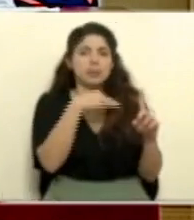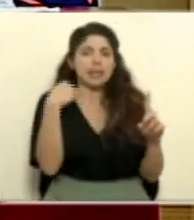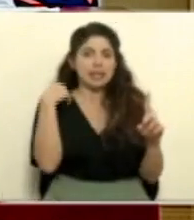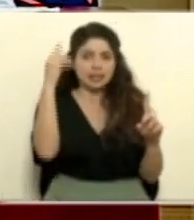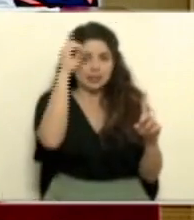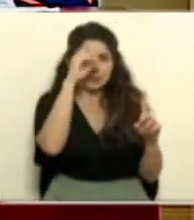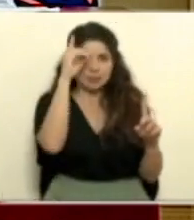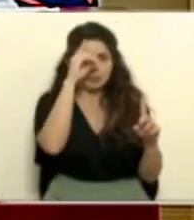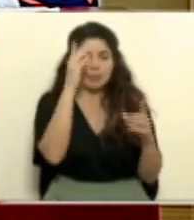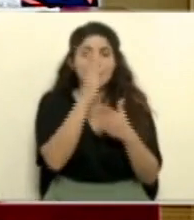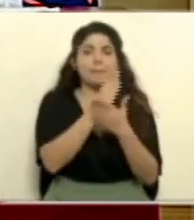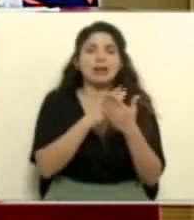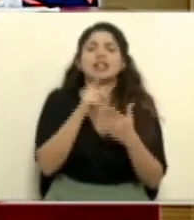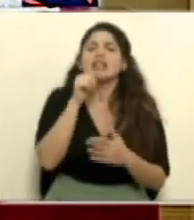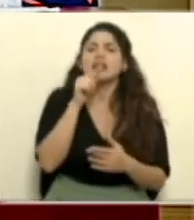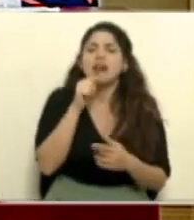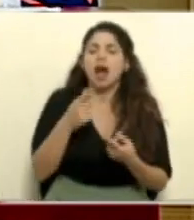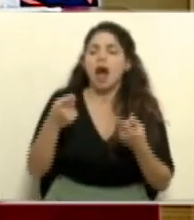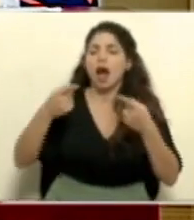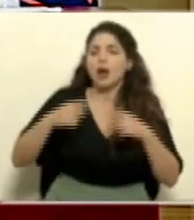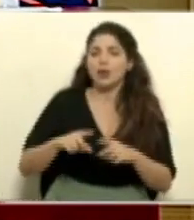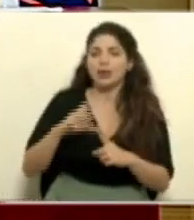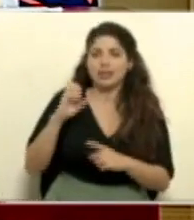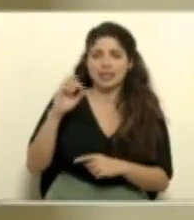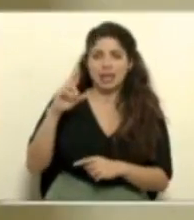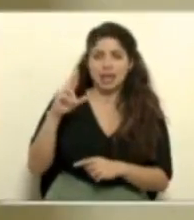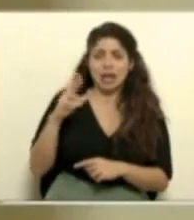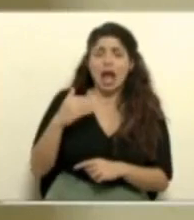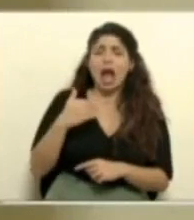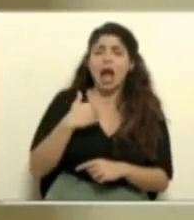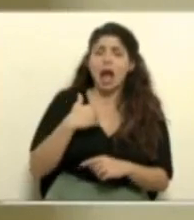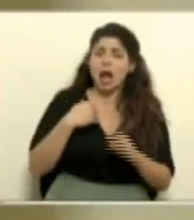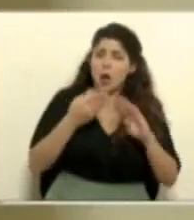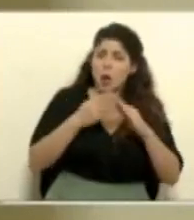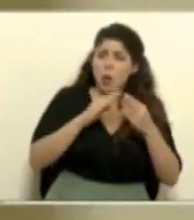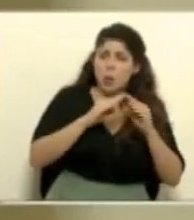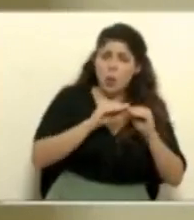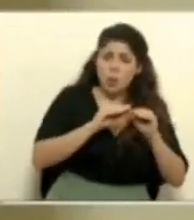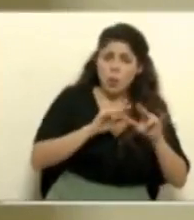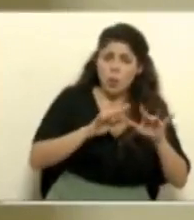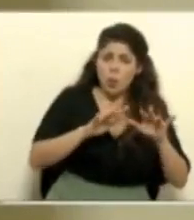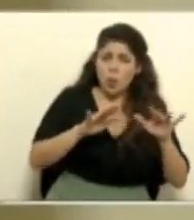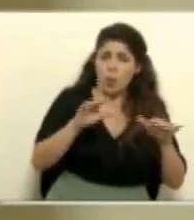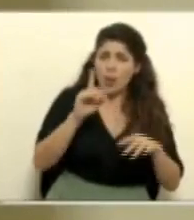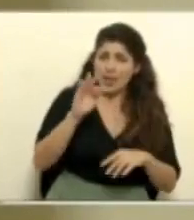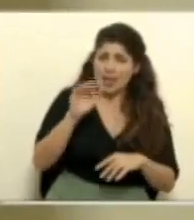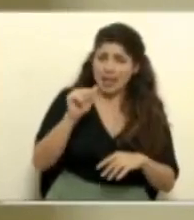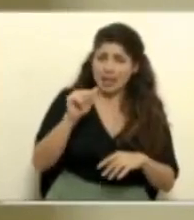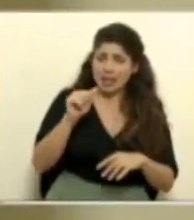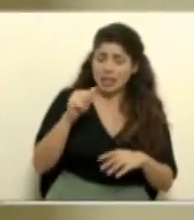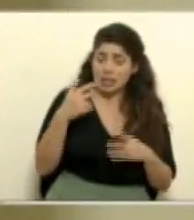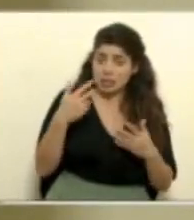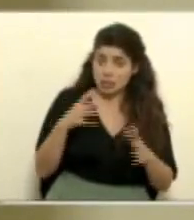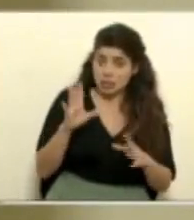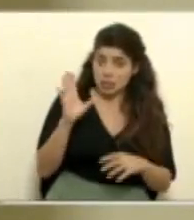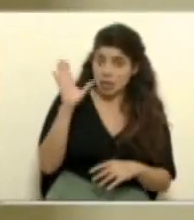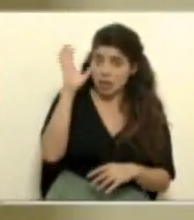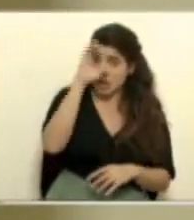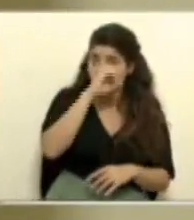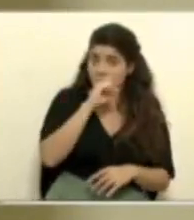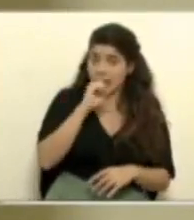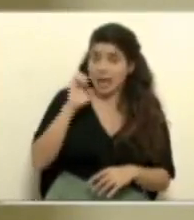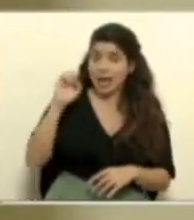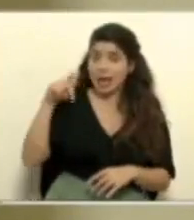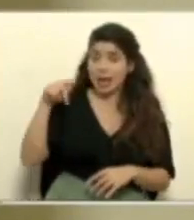realiza acontecer CR hay transmisión comunitaria de la variante delta se ha detectado la variante